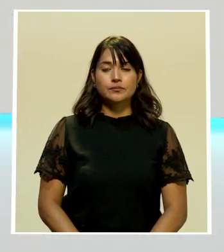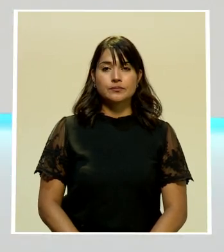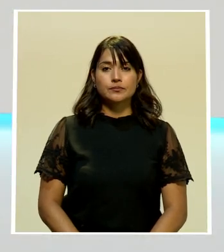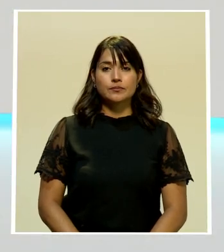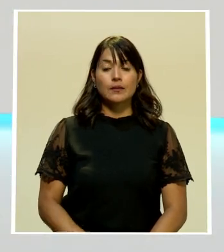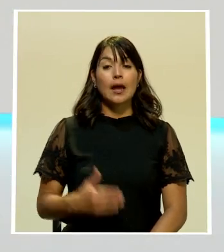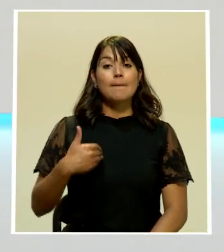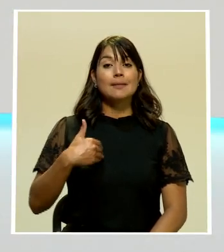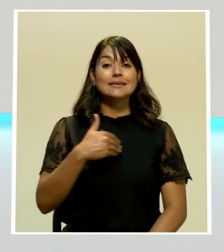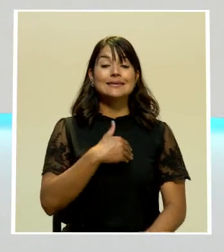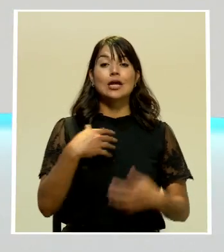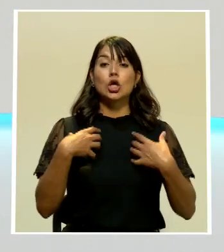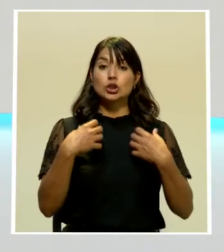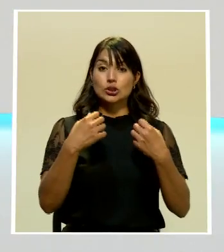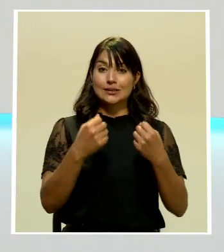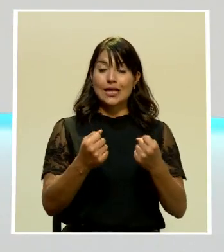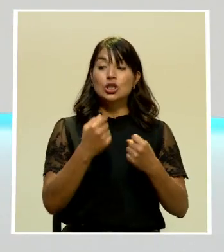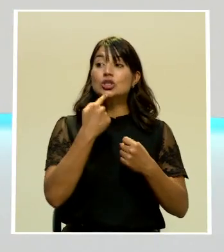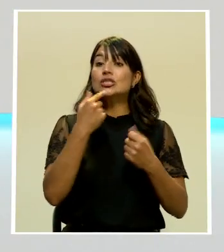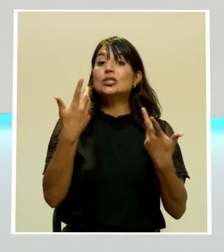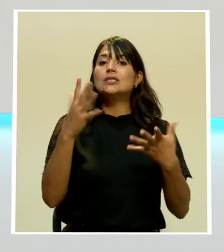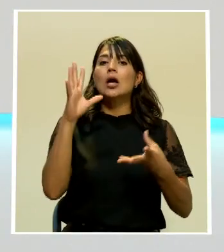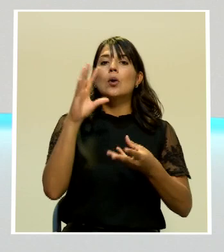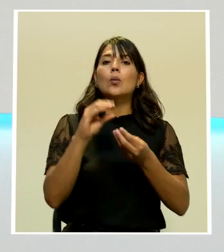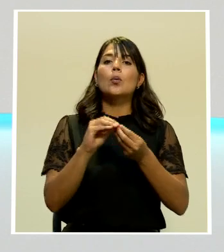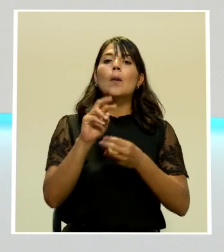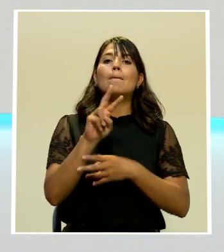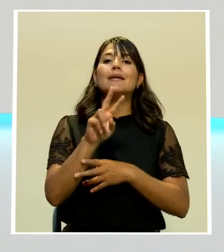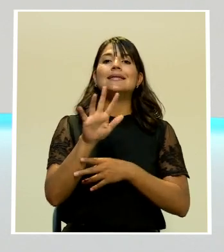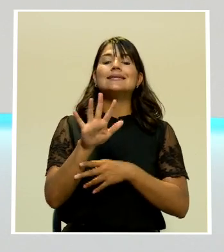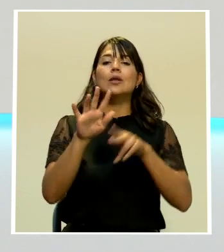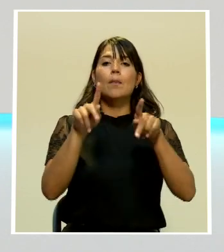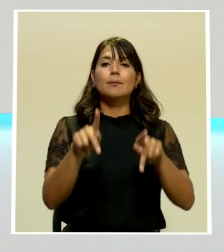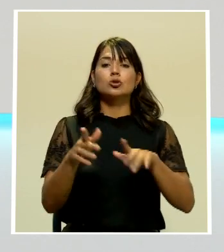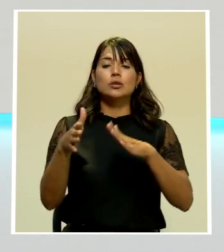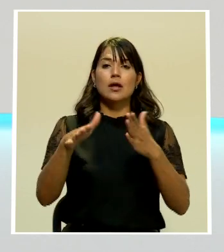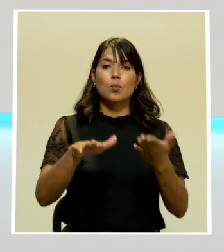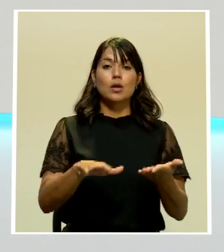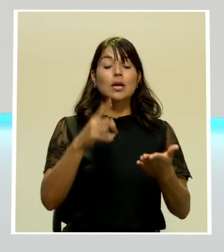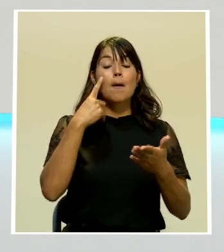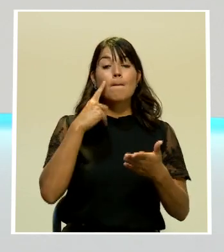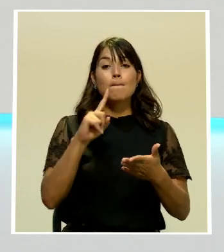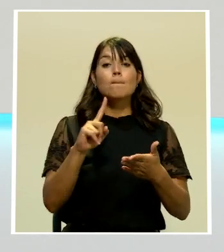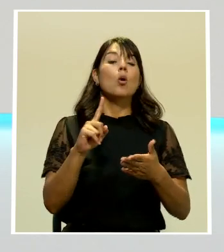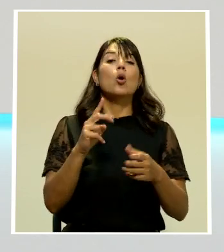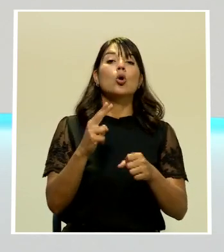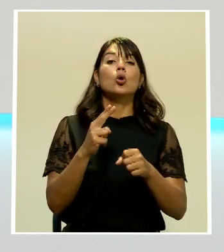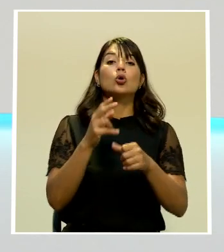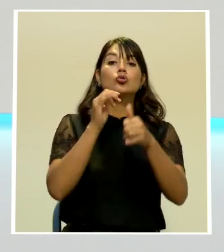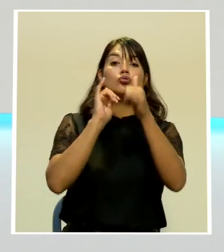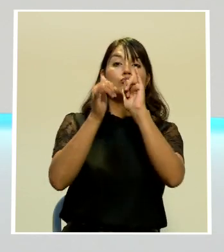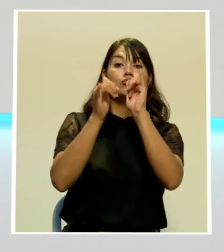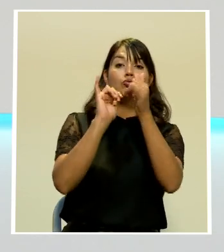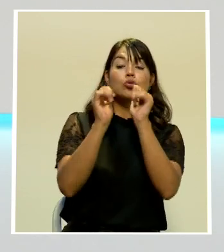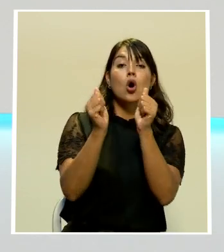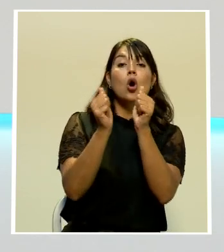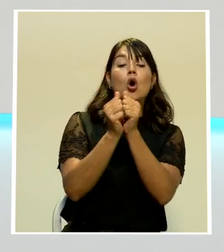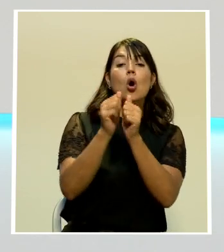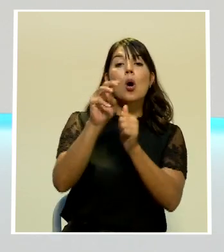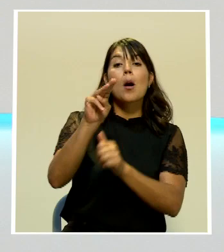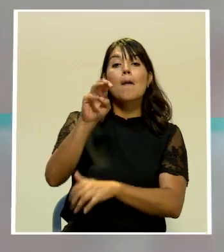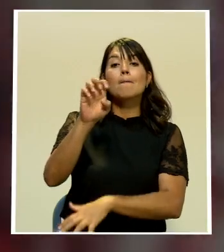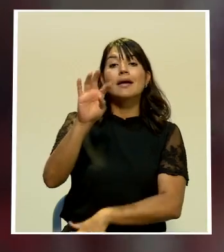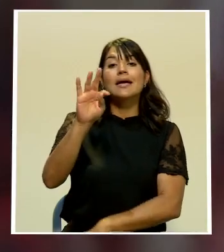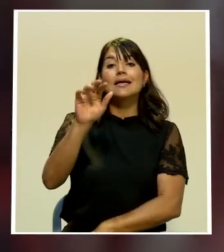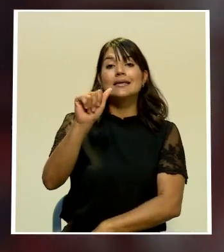el Ministerio de Salud confirmó un total de 25 fallecimientos a causa del consumo de alcohol adulterado con metanol